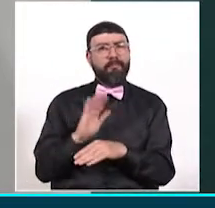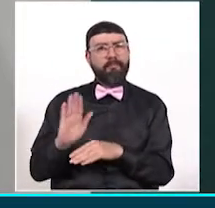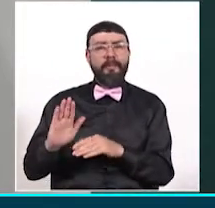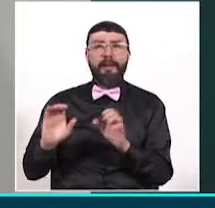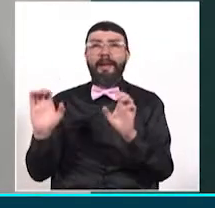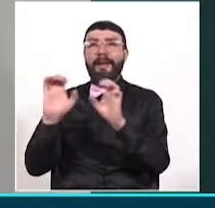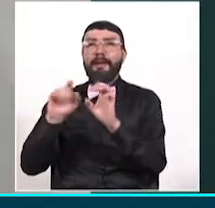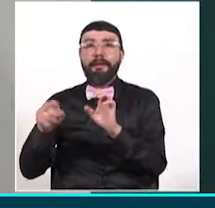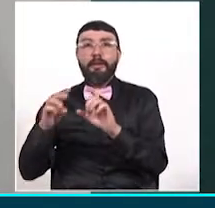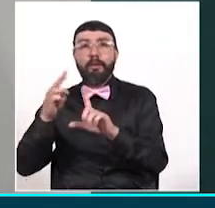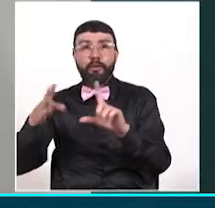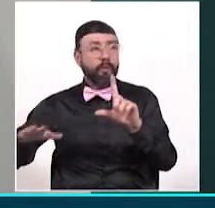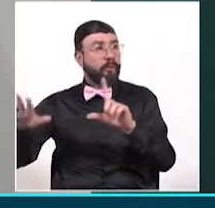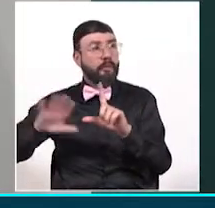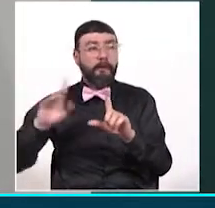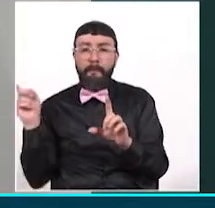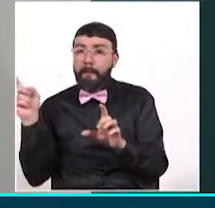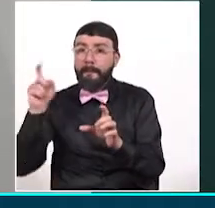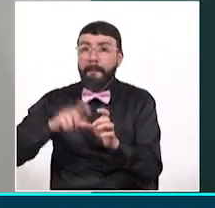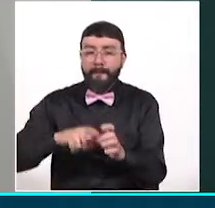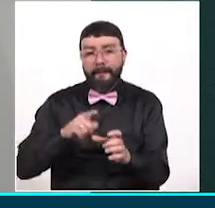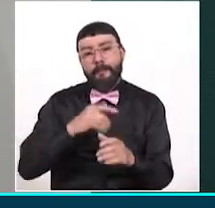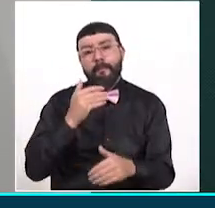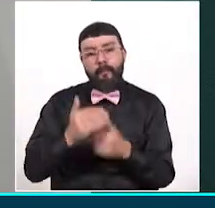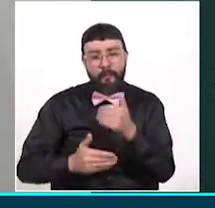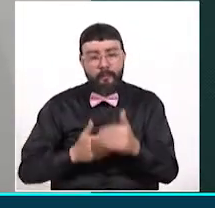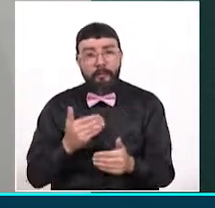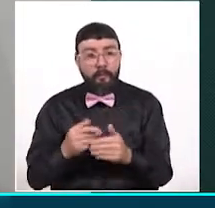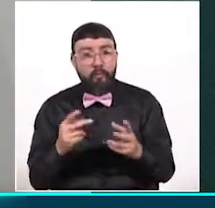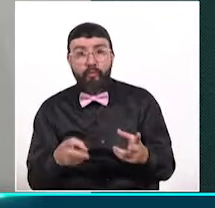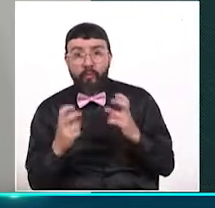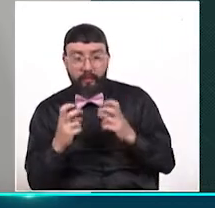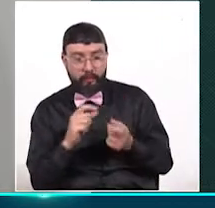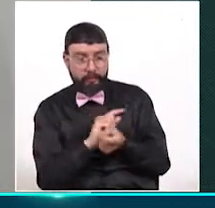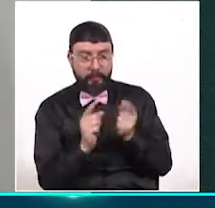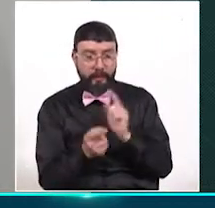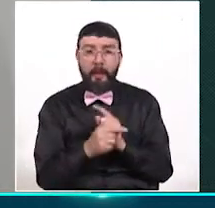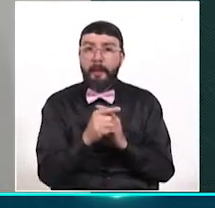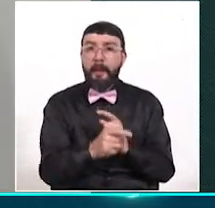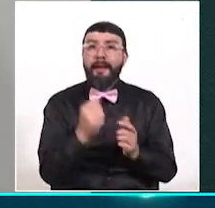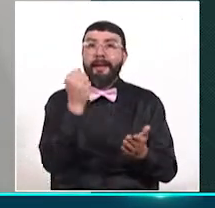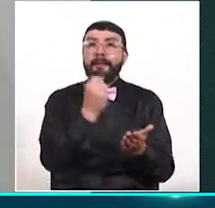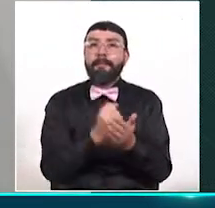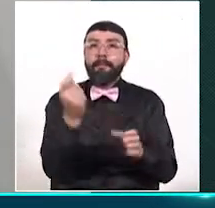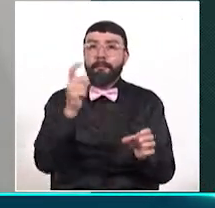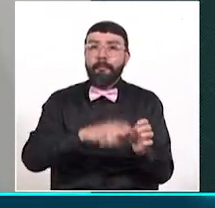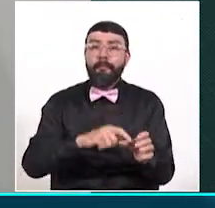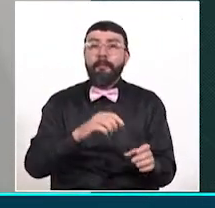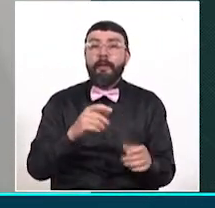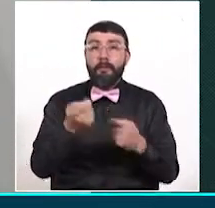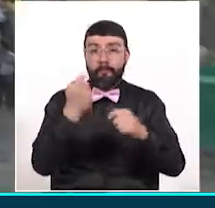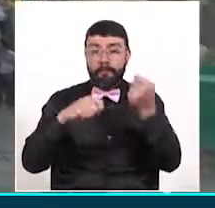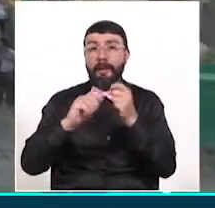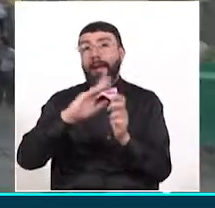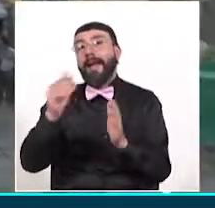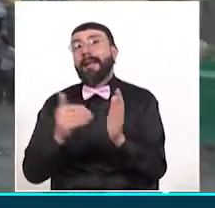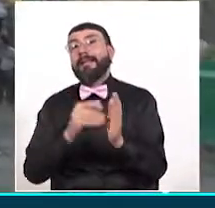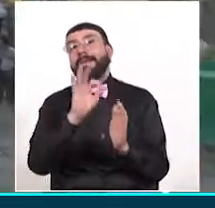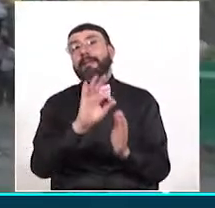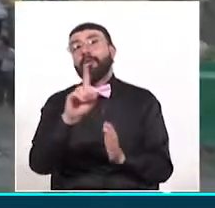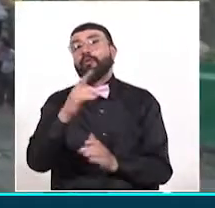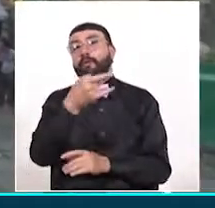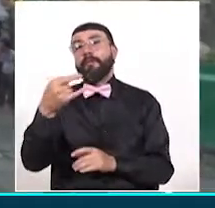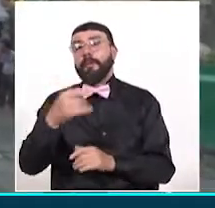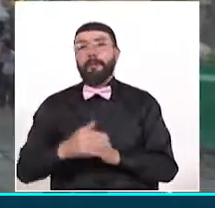Comercio y Dos Quebradas alrededor del proceso de la renovación del registro mercantil, que recordemos va hasta el próximo 31 de marzo. Los